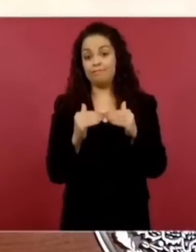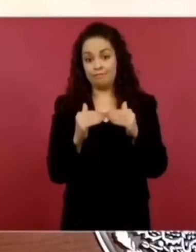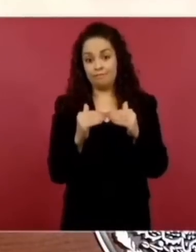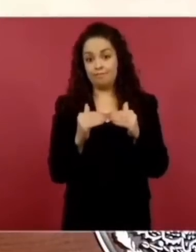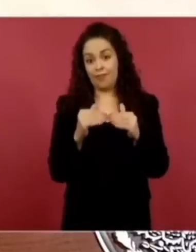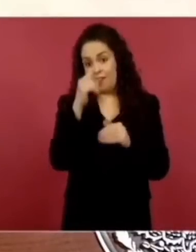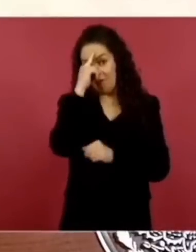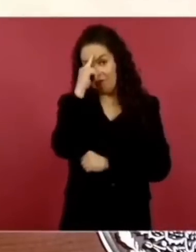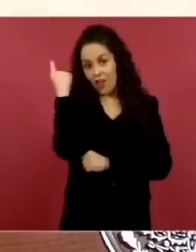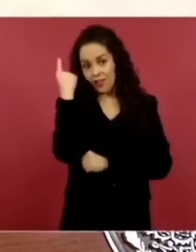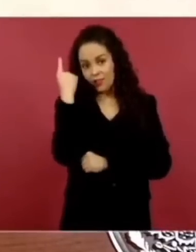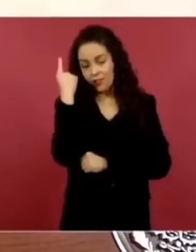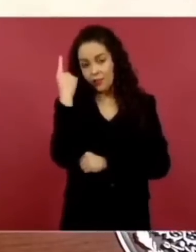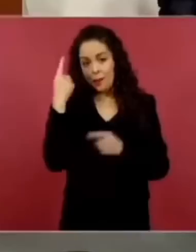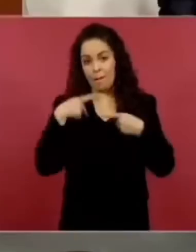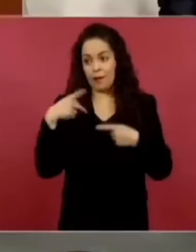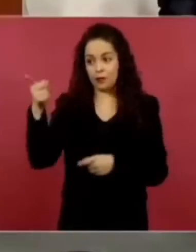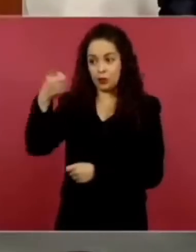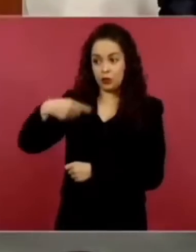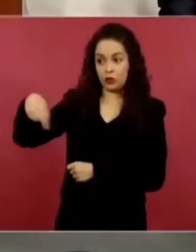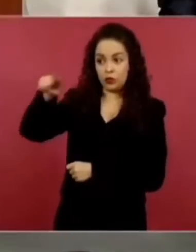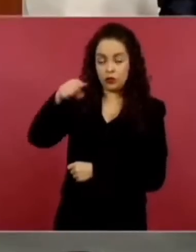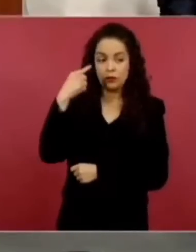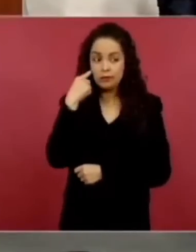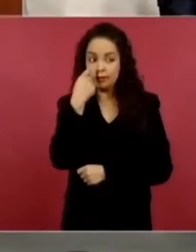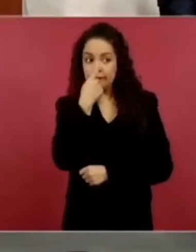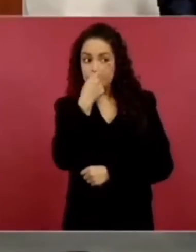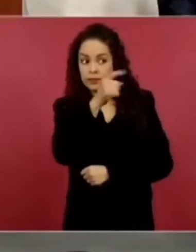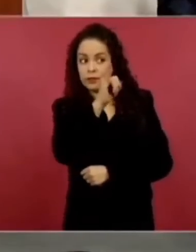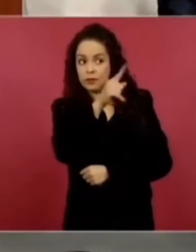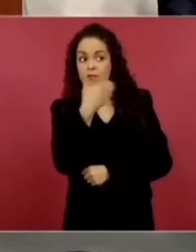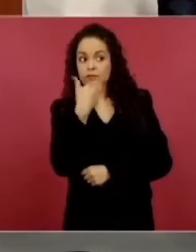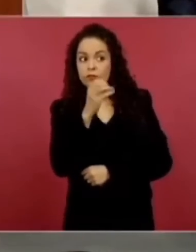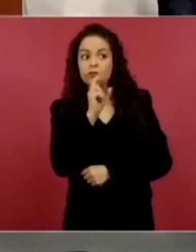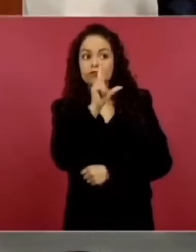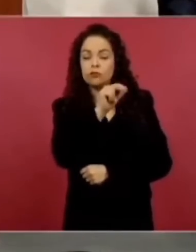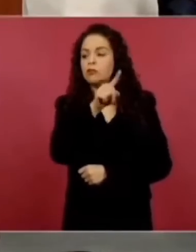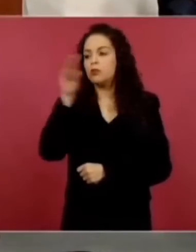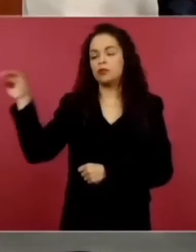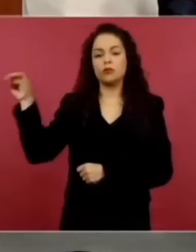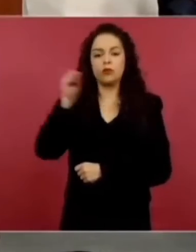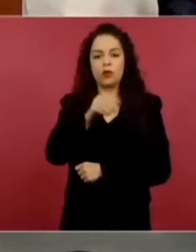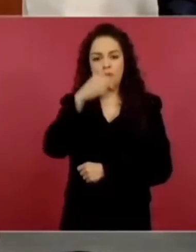a ser autoridad. En el caso de Chiapas estamos trabajando